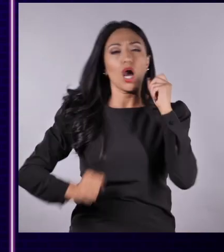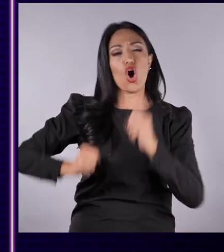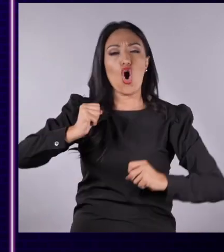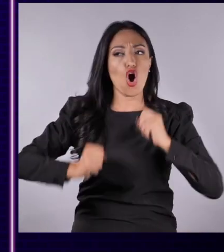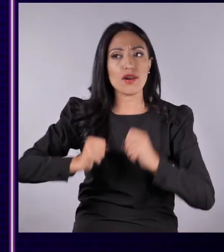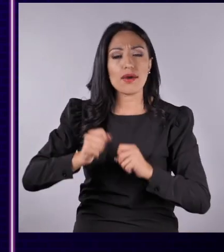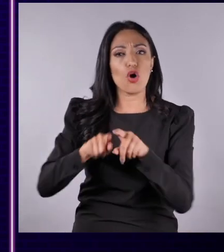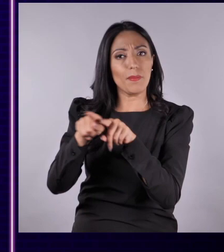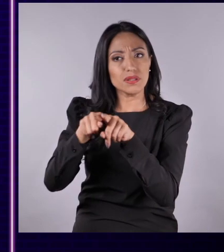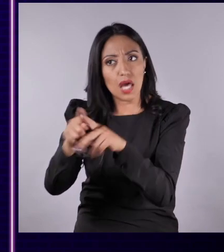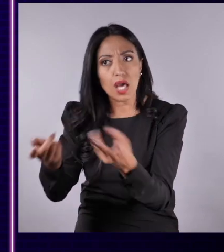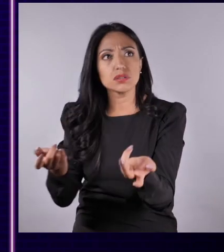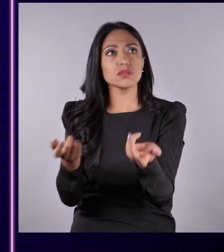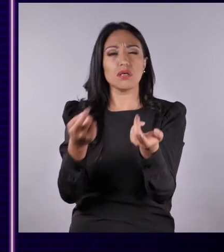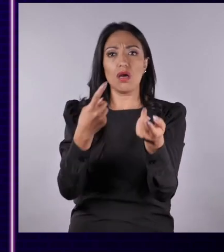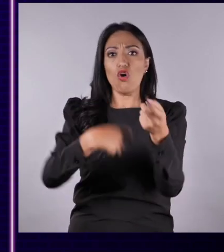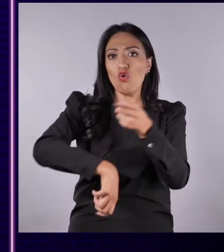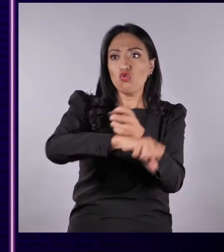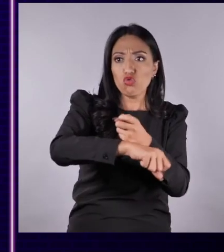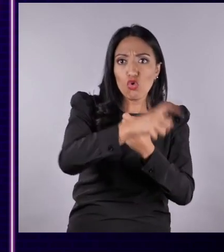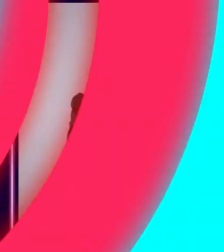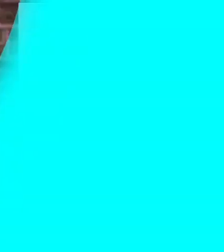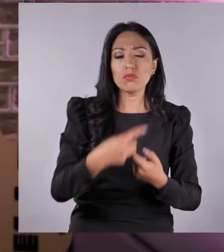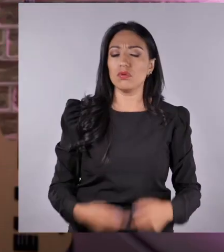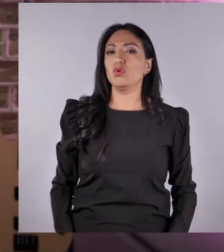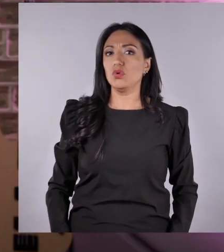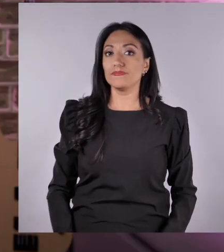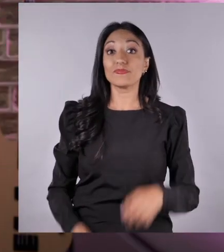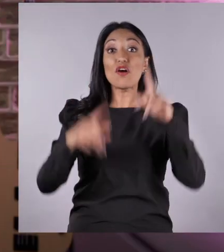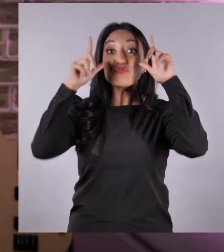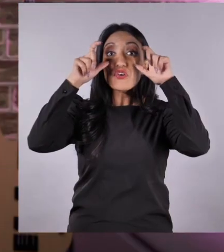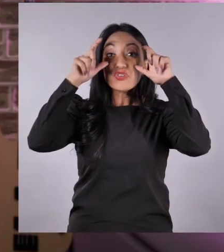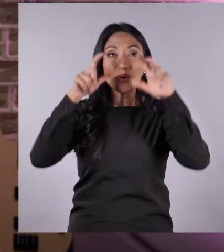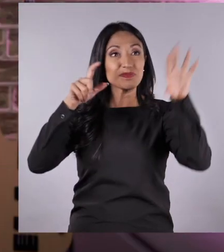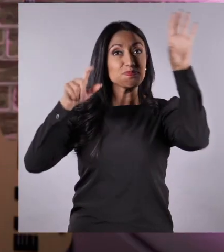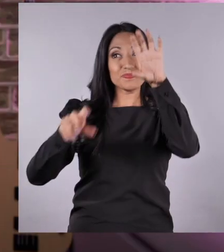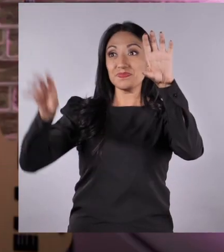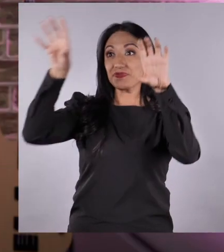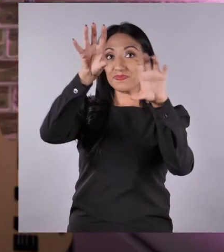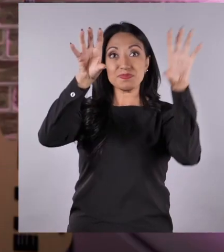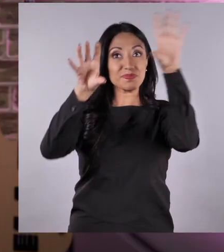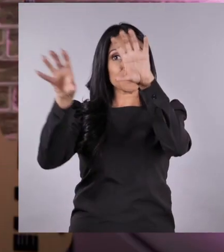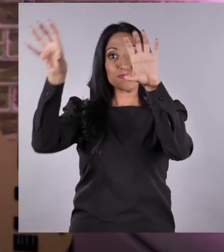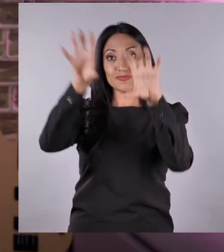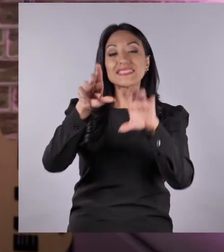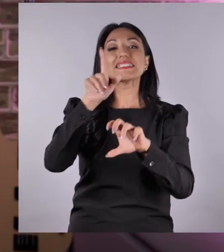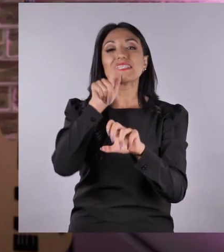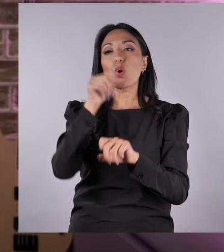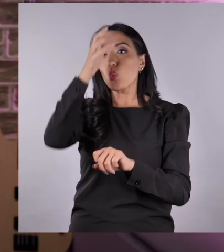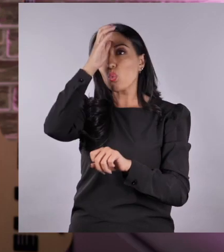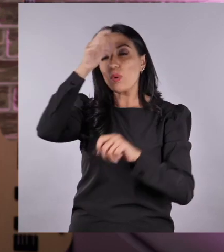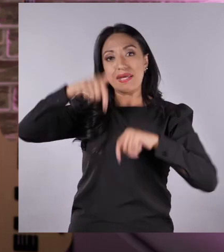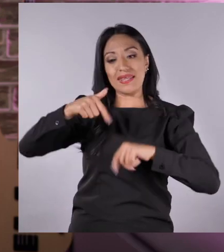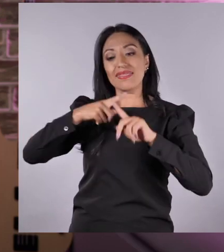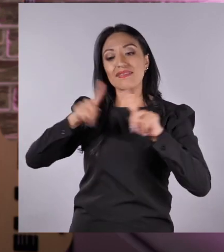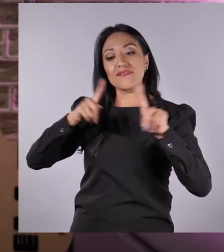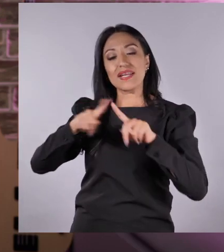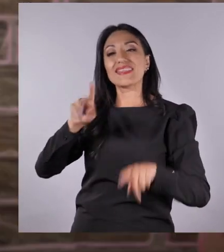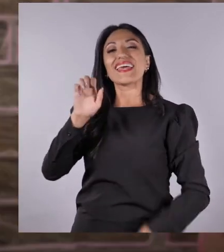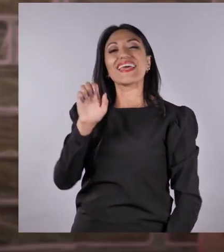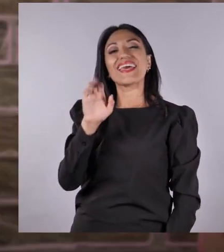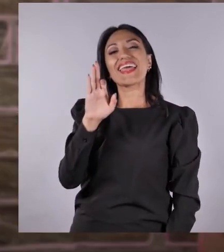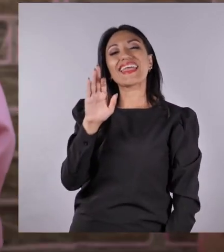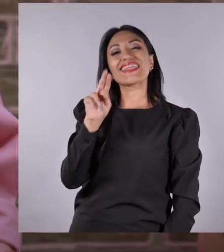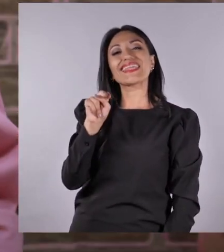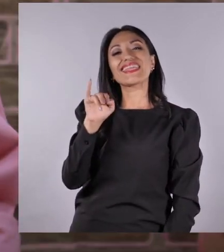Escobar, entre muchos otros. ¿Qué les parece si hacemos un mural con las fotos de las diferentes etnias que tenemos en nuestro país?